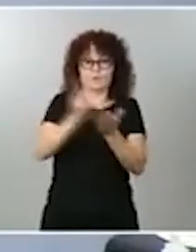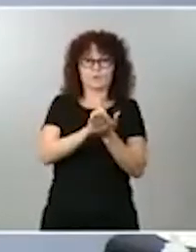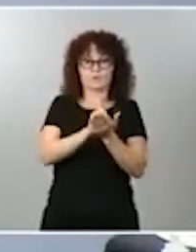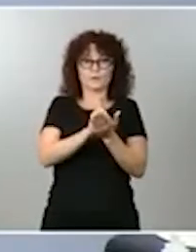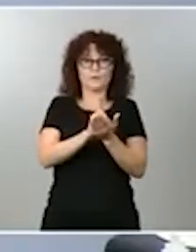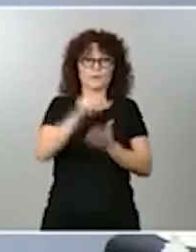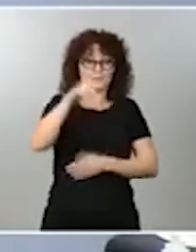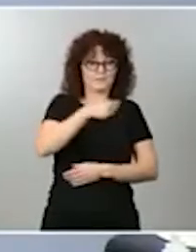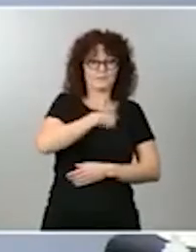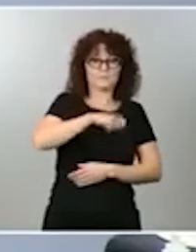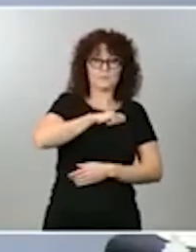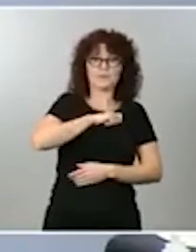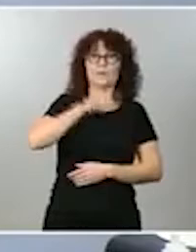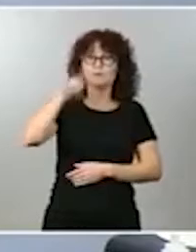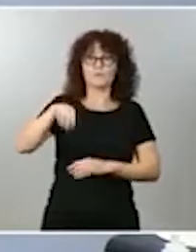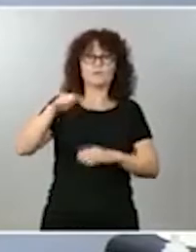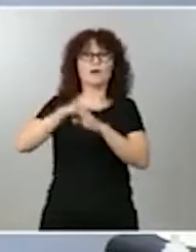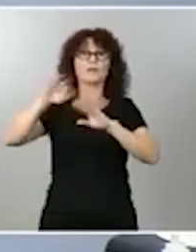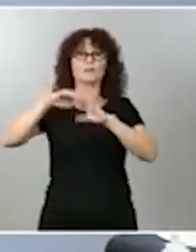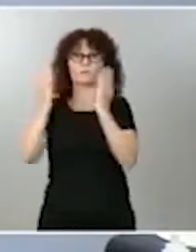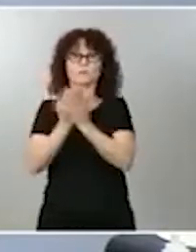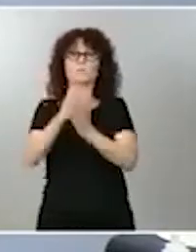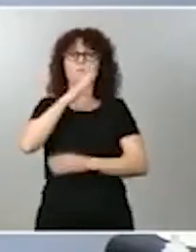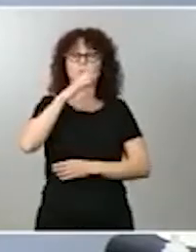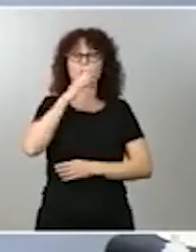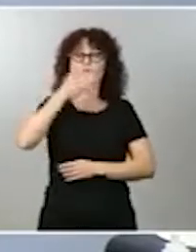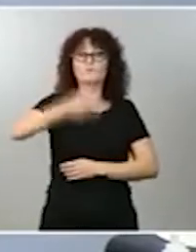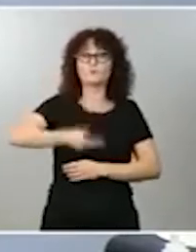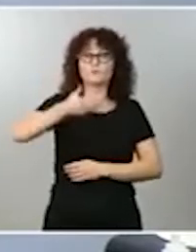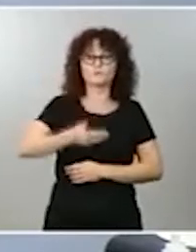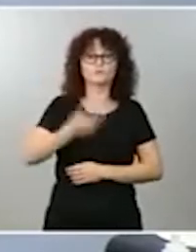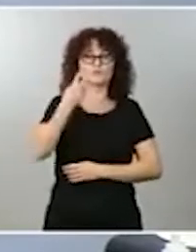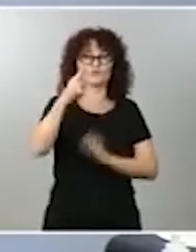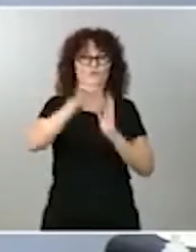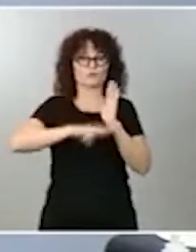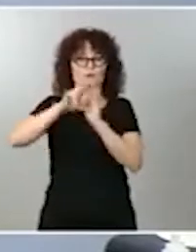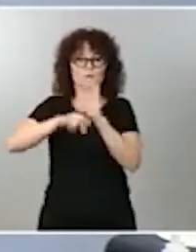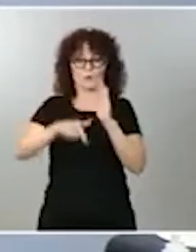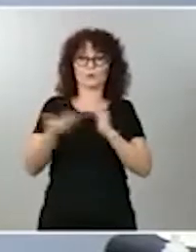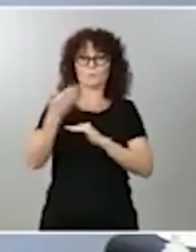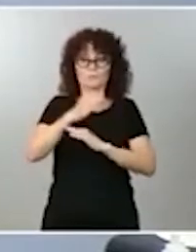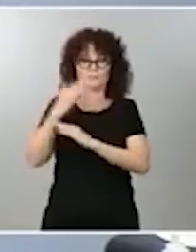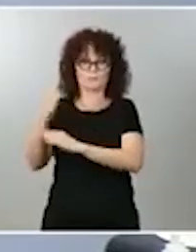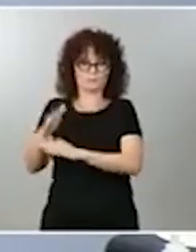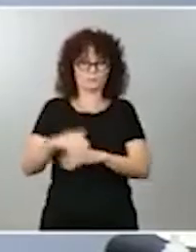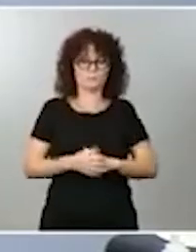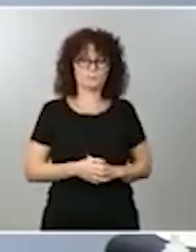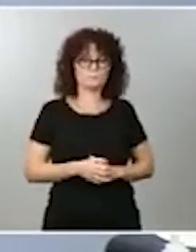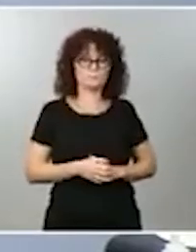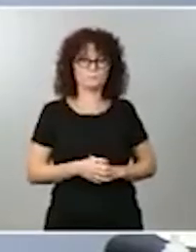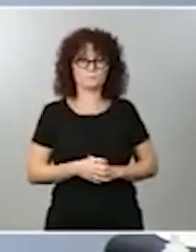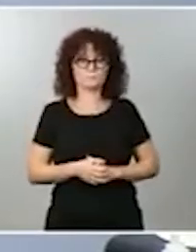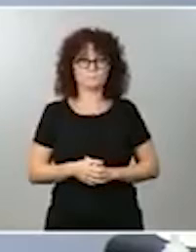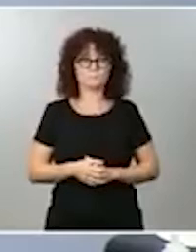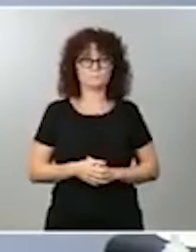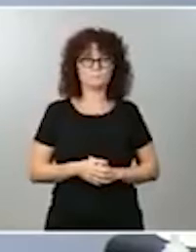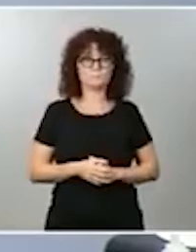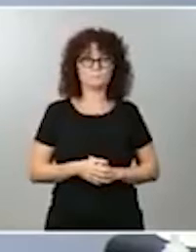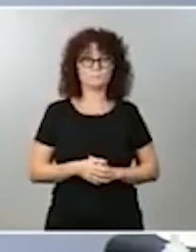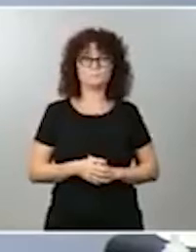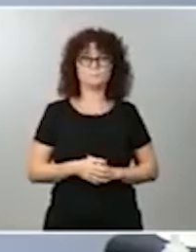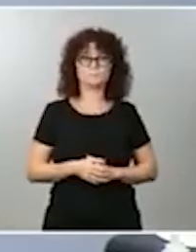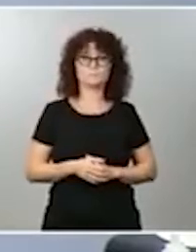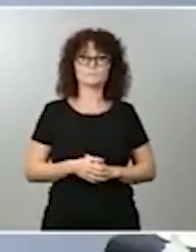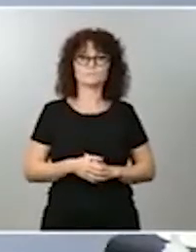ello son tan importantes los dos reglamentos que hoy presentamos, que vienen a desarrollar el Real Decreto 6